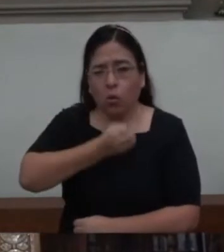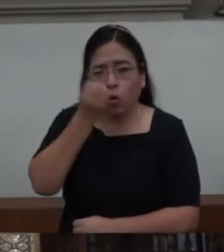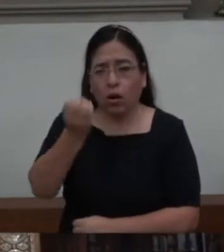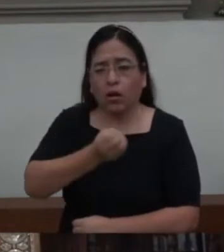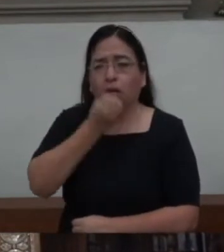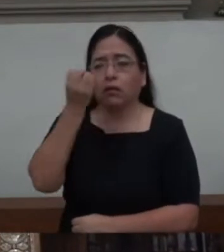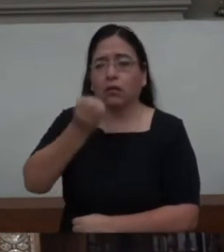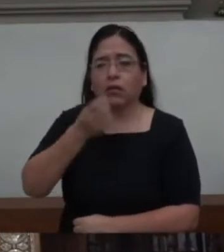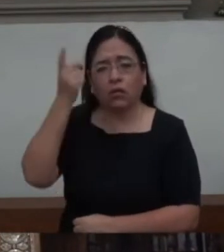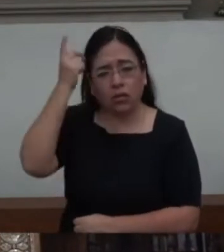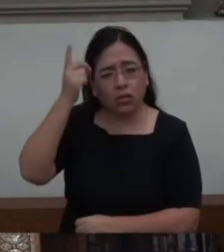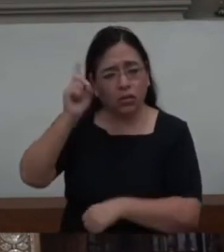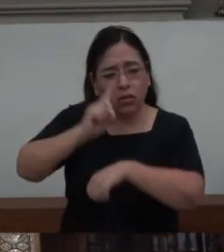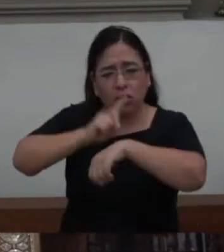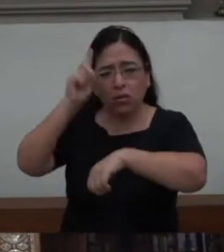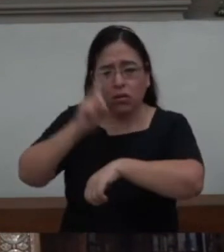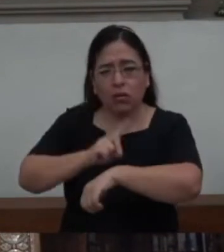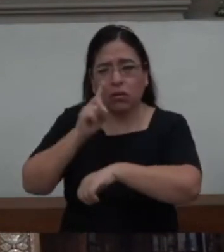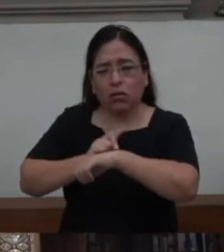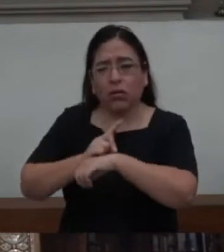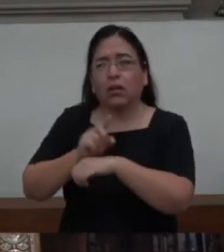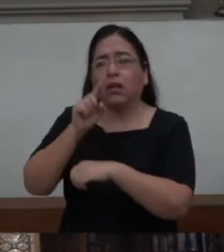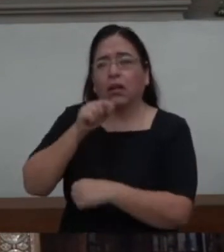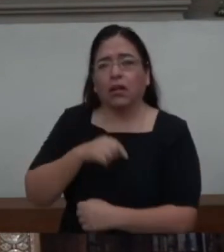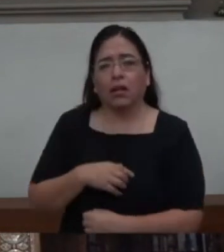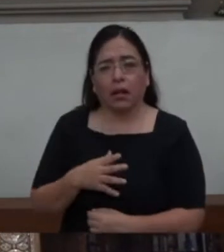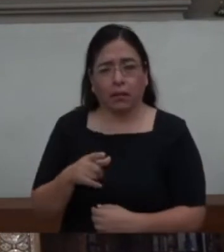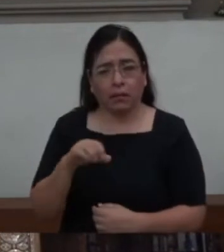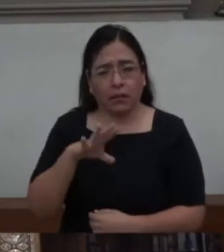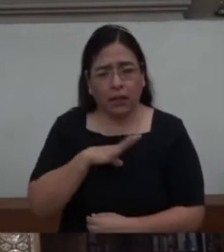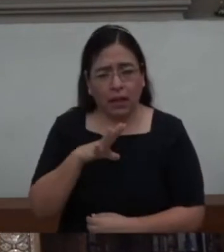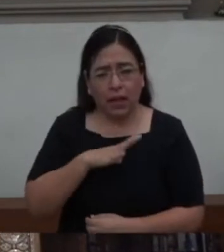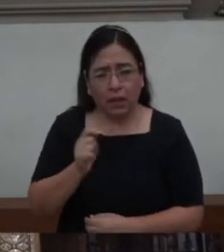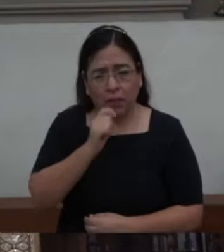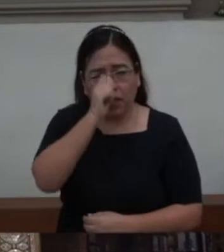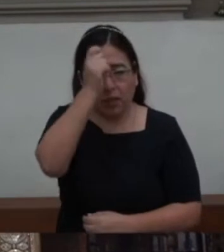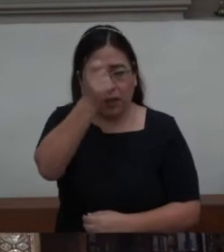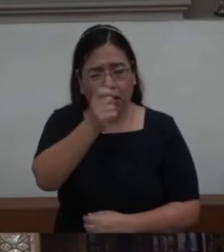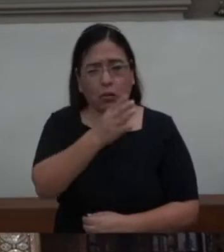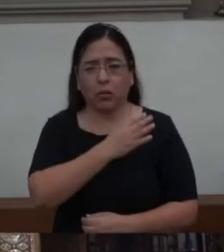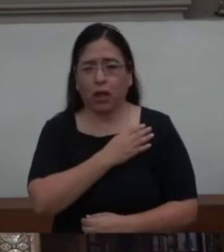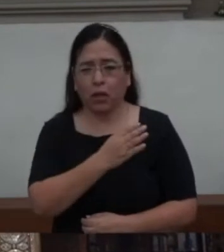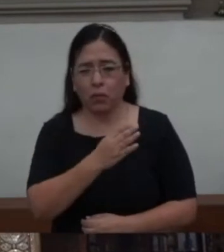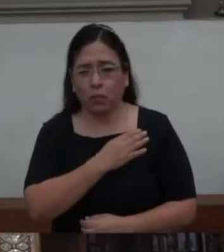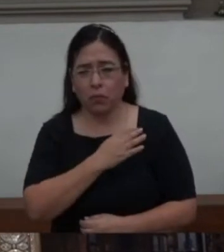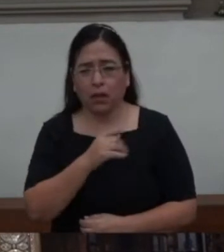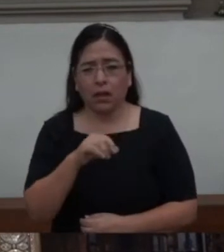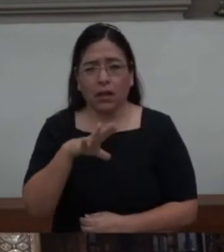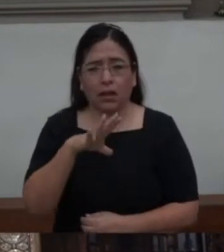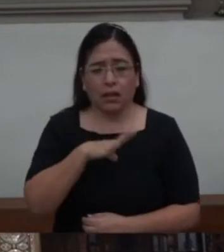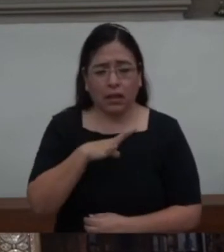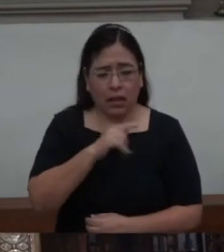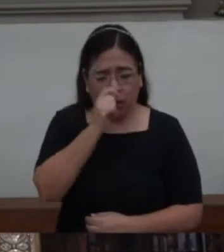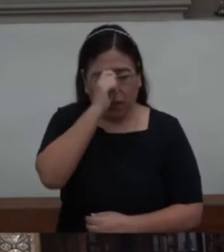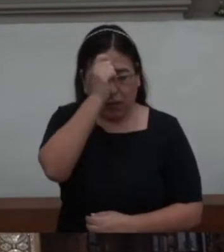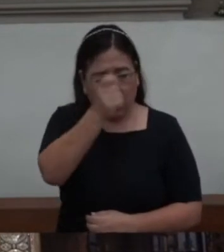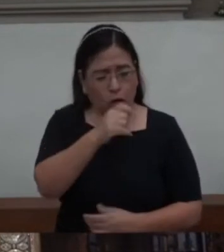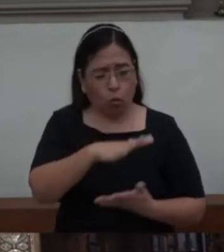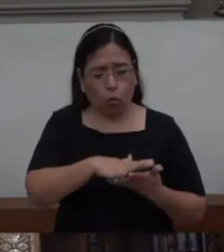hay generosidad. Donde hay bendición, todo se multiplica.